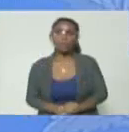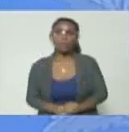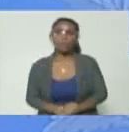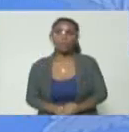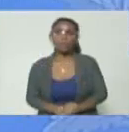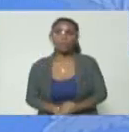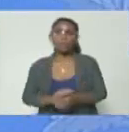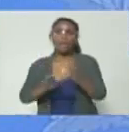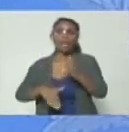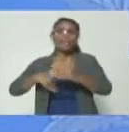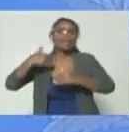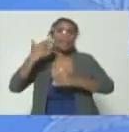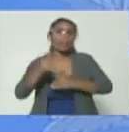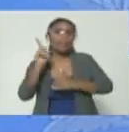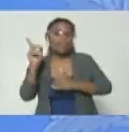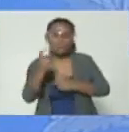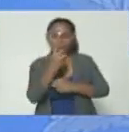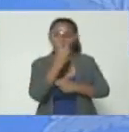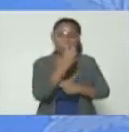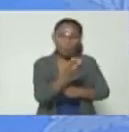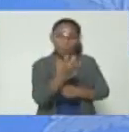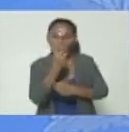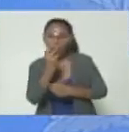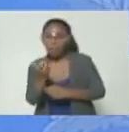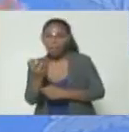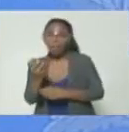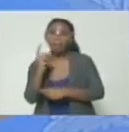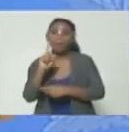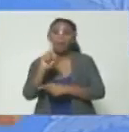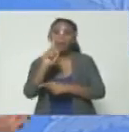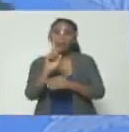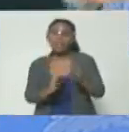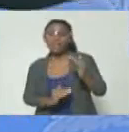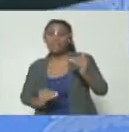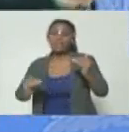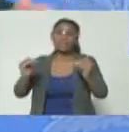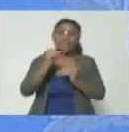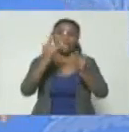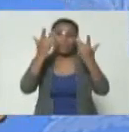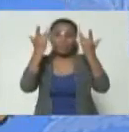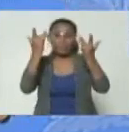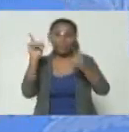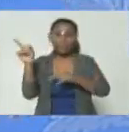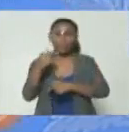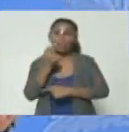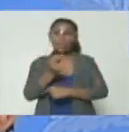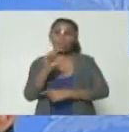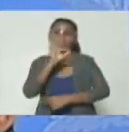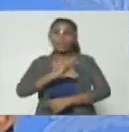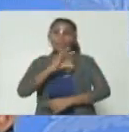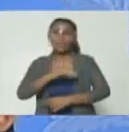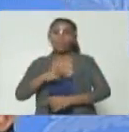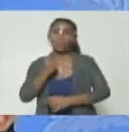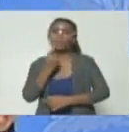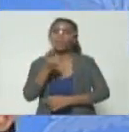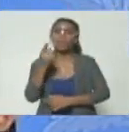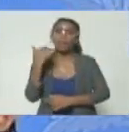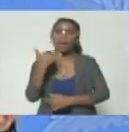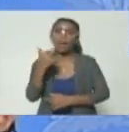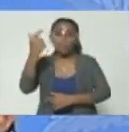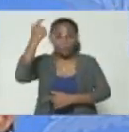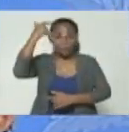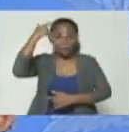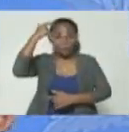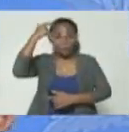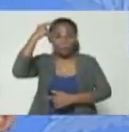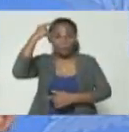Después de esa visita para una alta misión de inteligencia, así lo dice este señor, que como digo, algo le patina allá arriba en